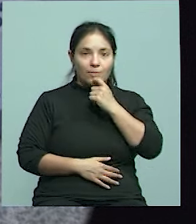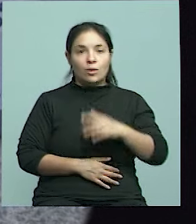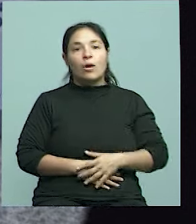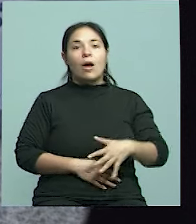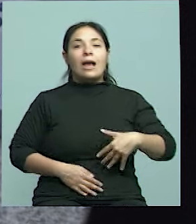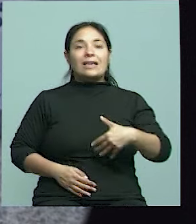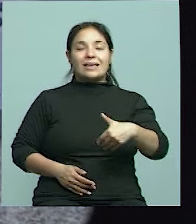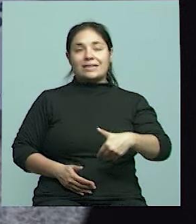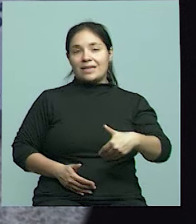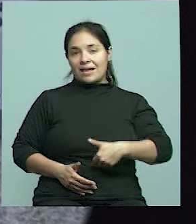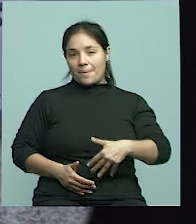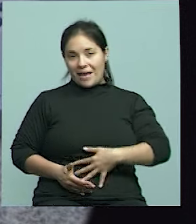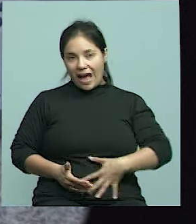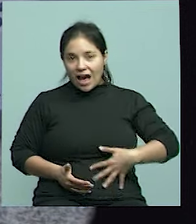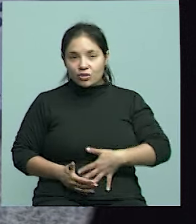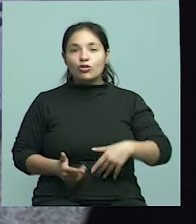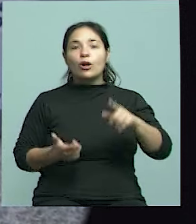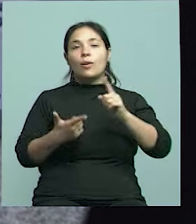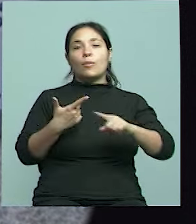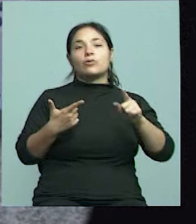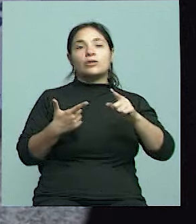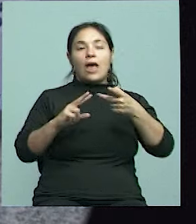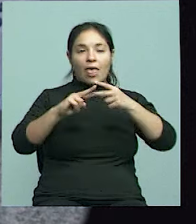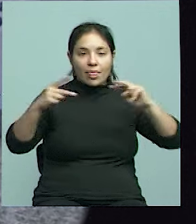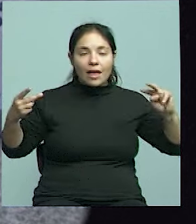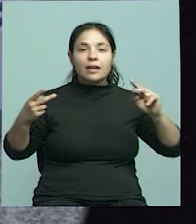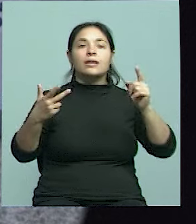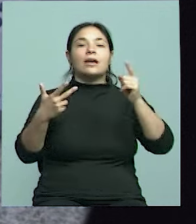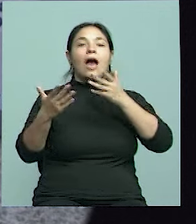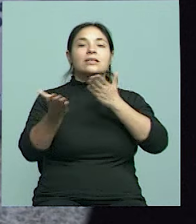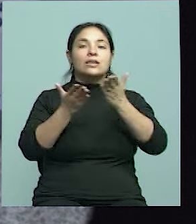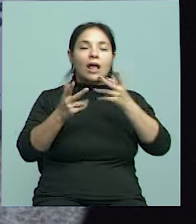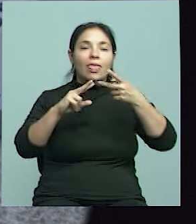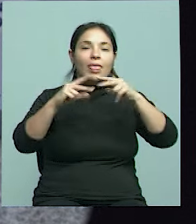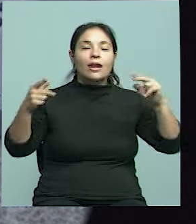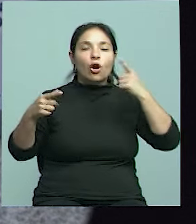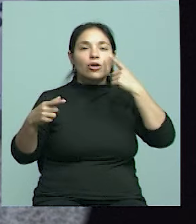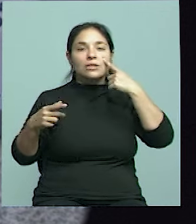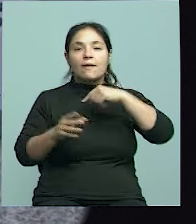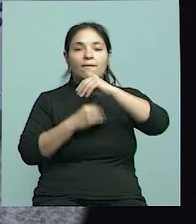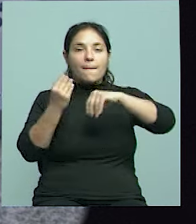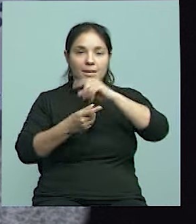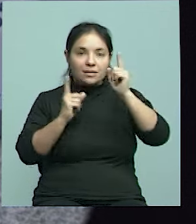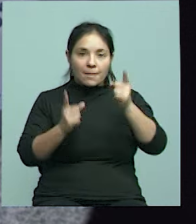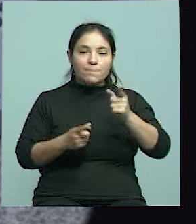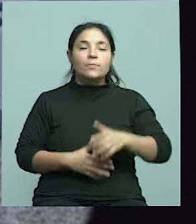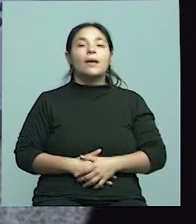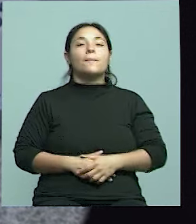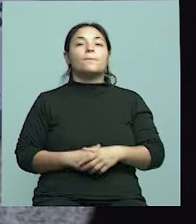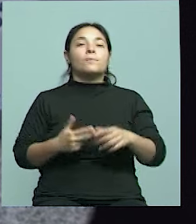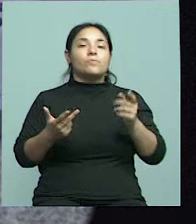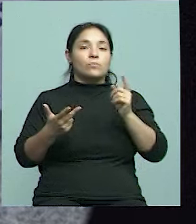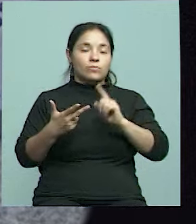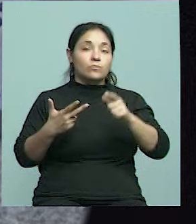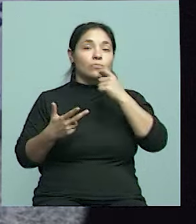gastroenterólogos, de genetistas, para el asesoramiento genético del paciente y de las familias. También